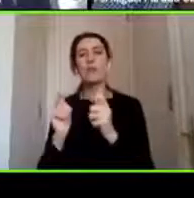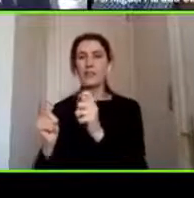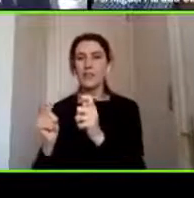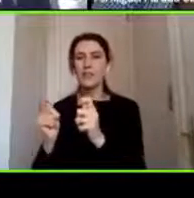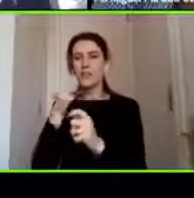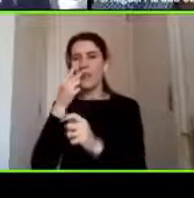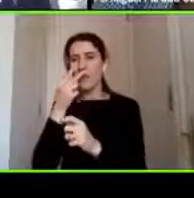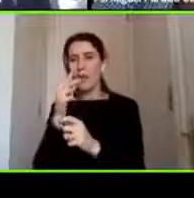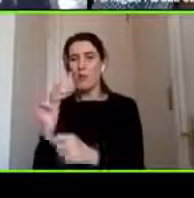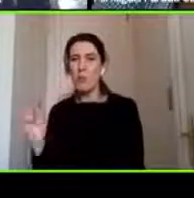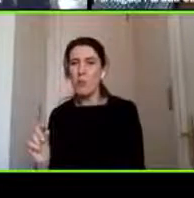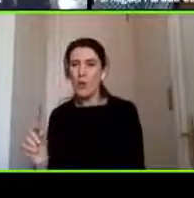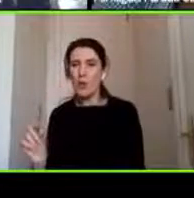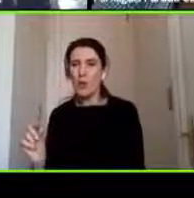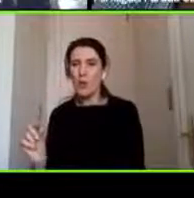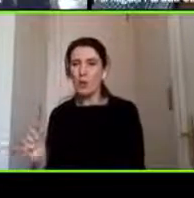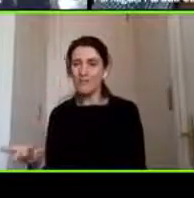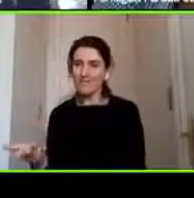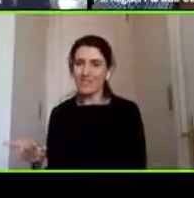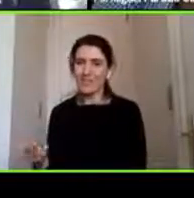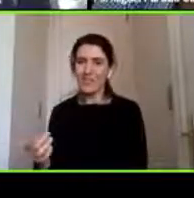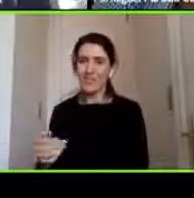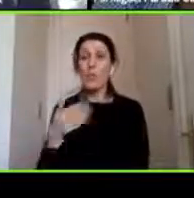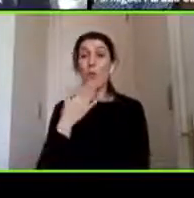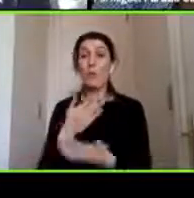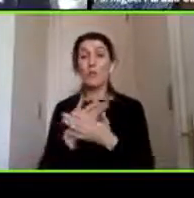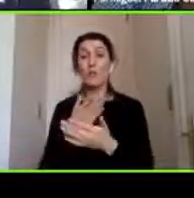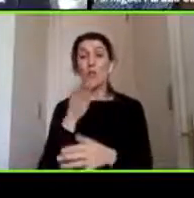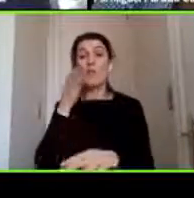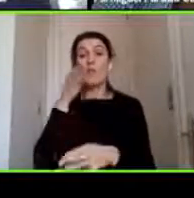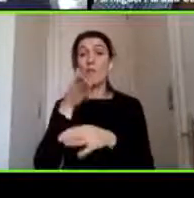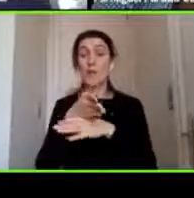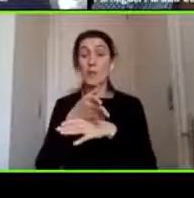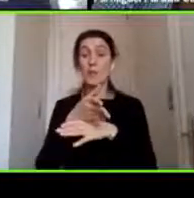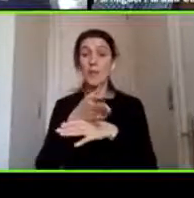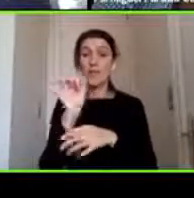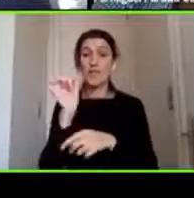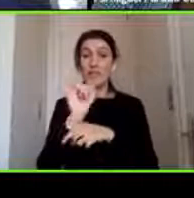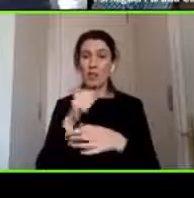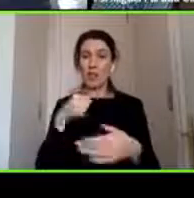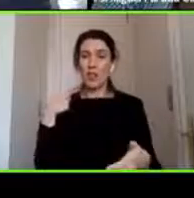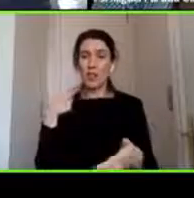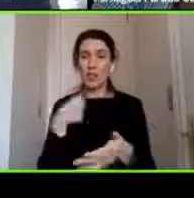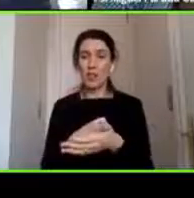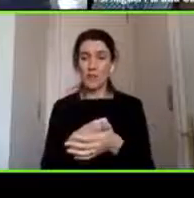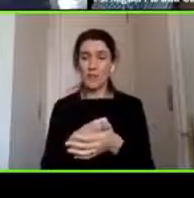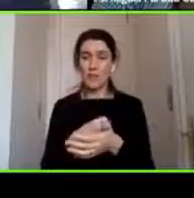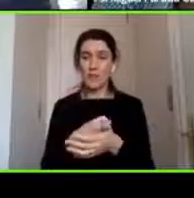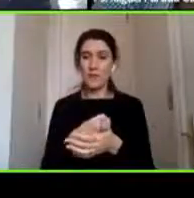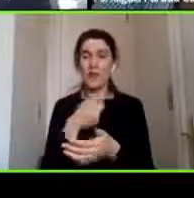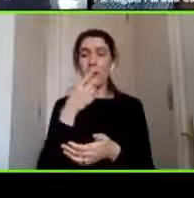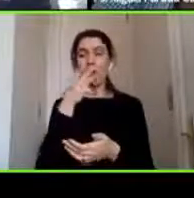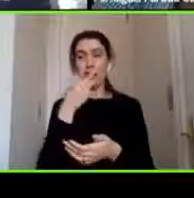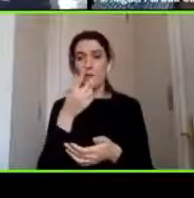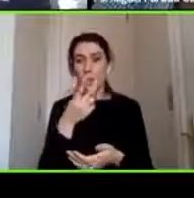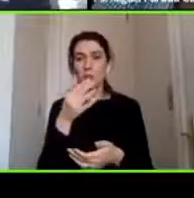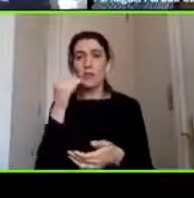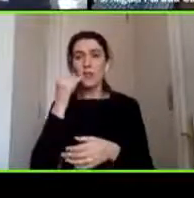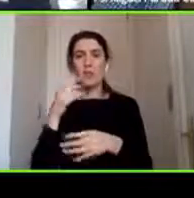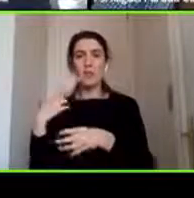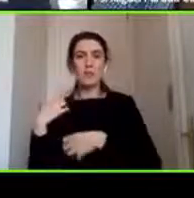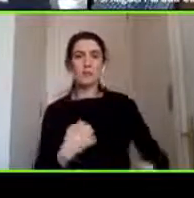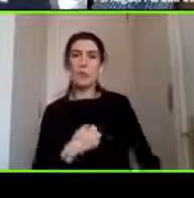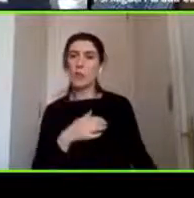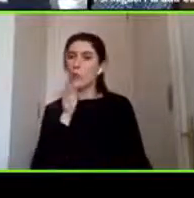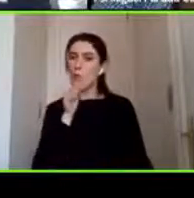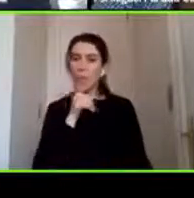lo vemos mucho en la ambulancia cuando vamos a accidentes de tránsito cuando hay niños involucrados que no van con un sistema de fijación que no van con un cinturón